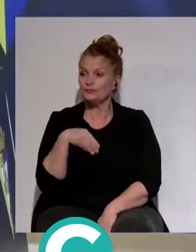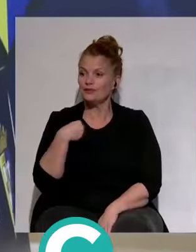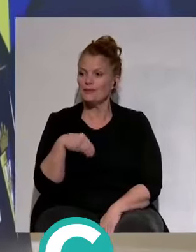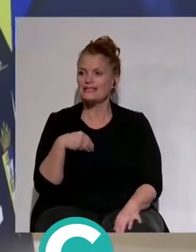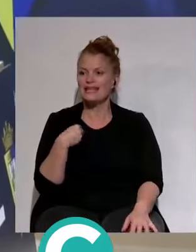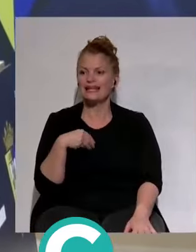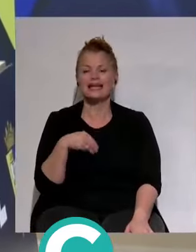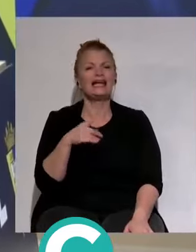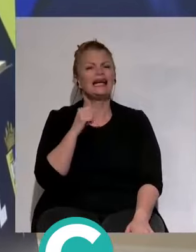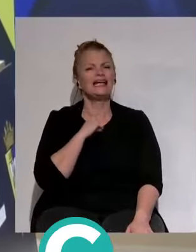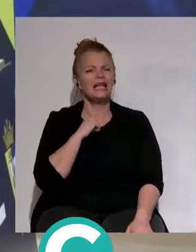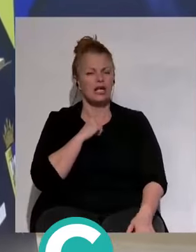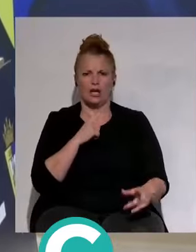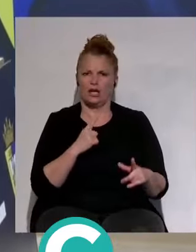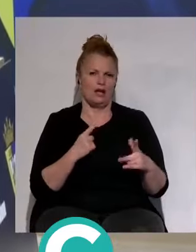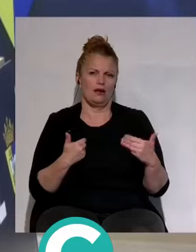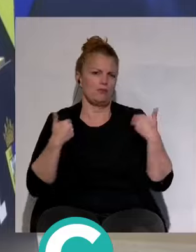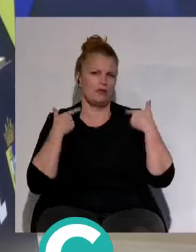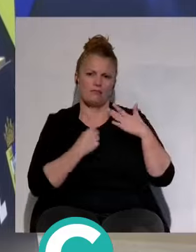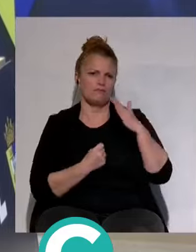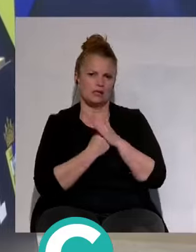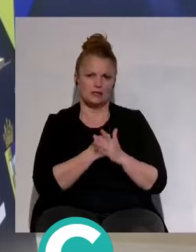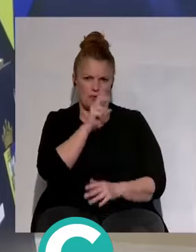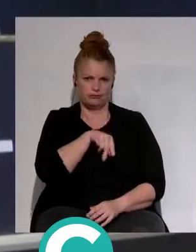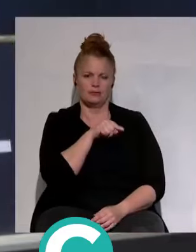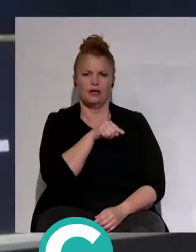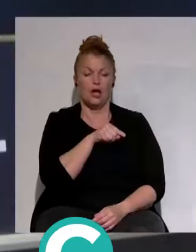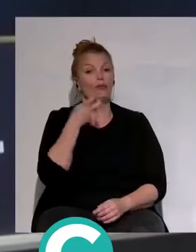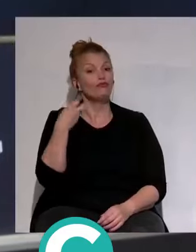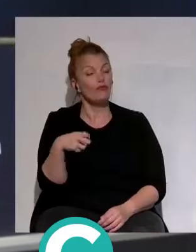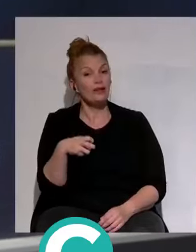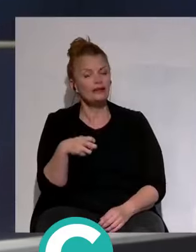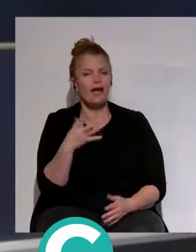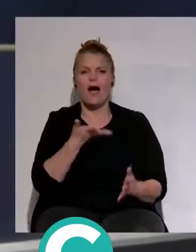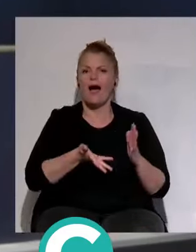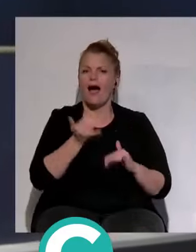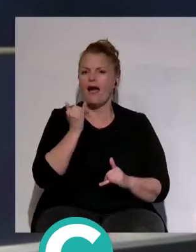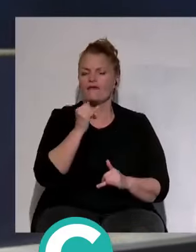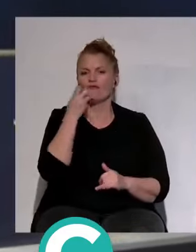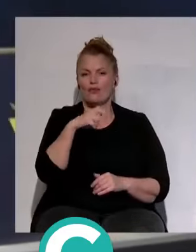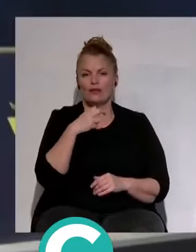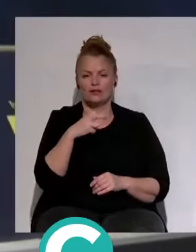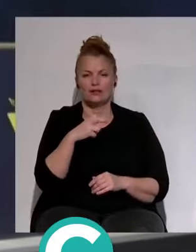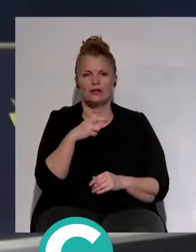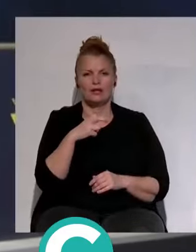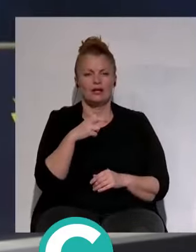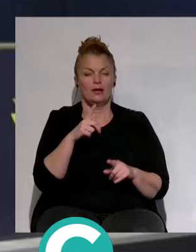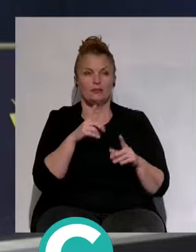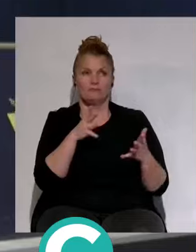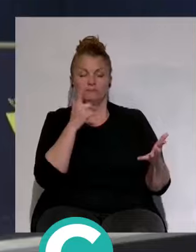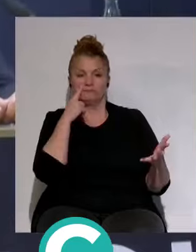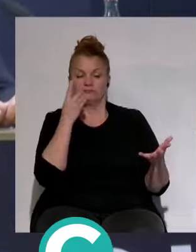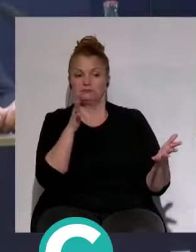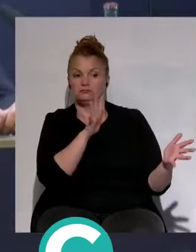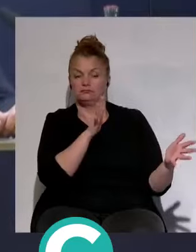una máxima responsabilidad. Los futbolistas. Hay futbolistas que a priori